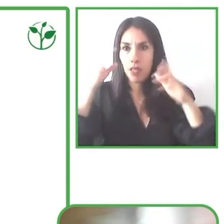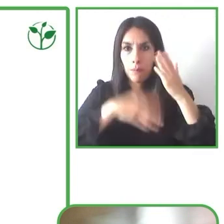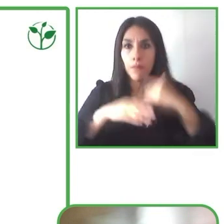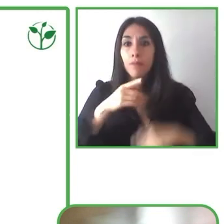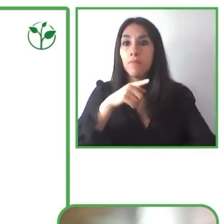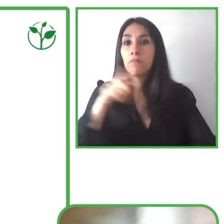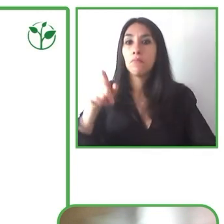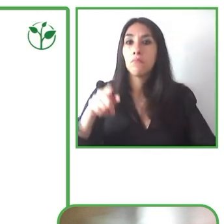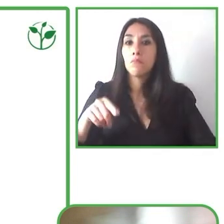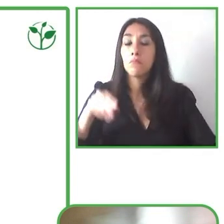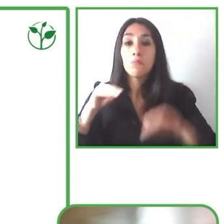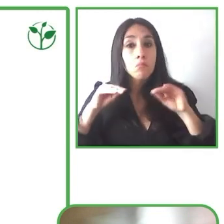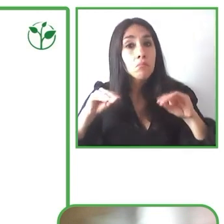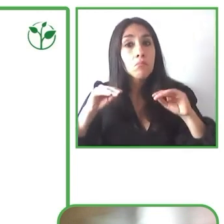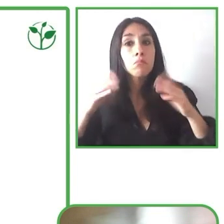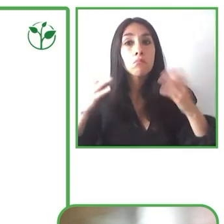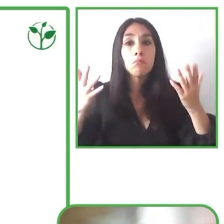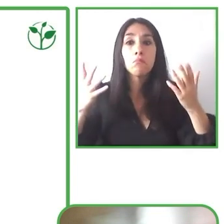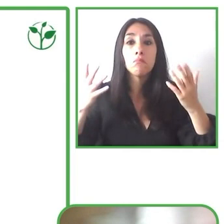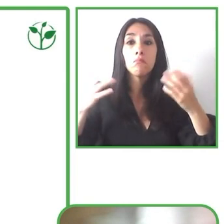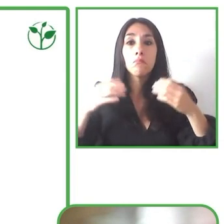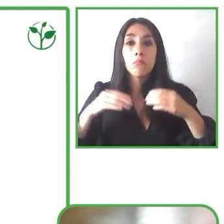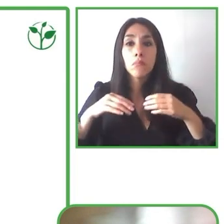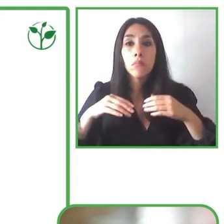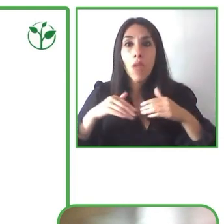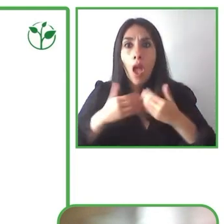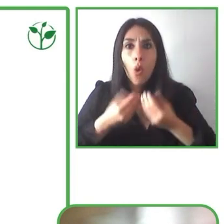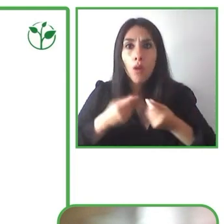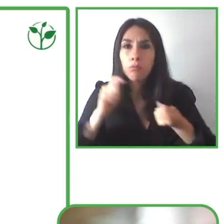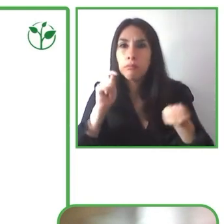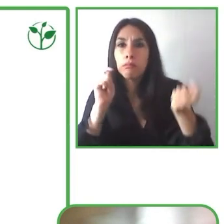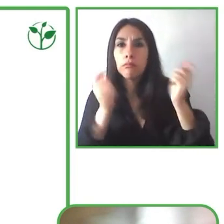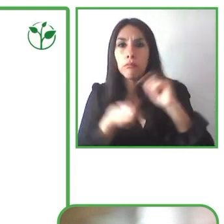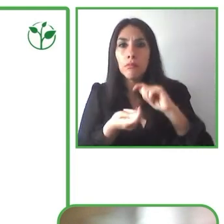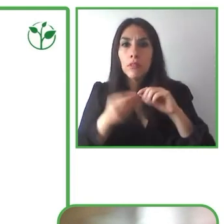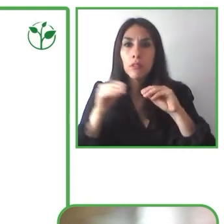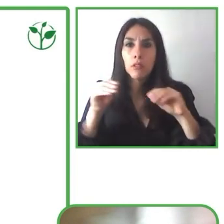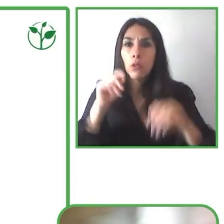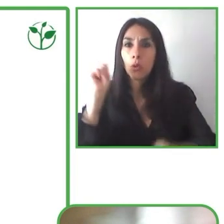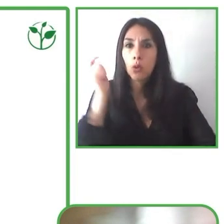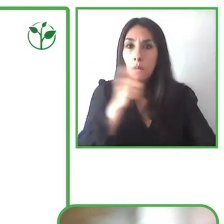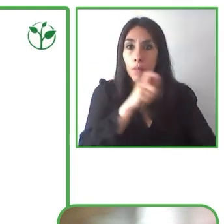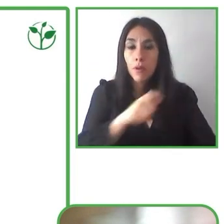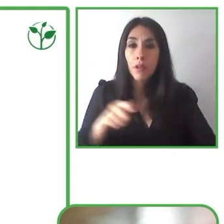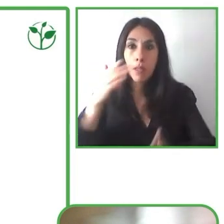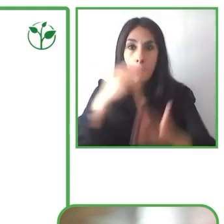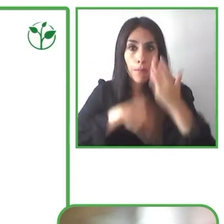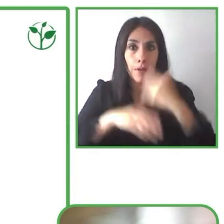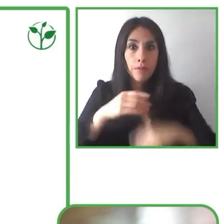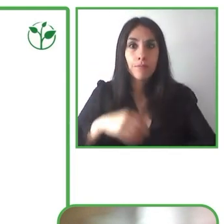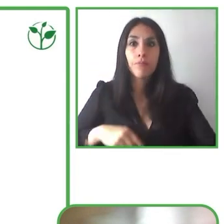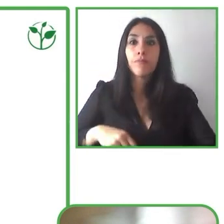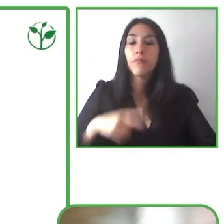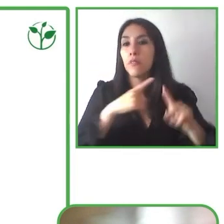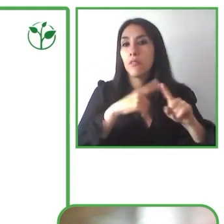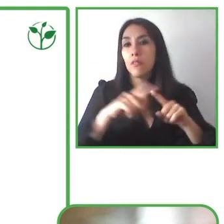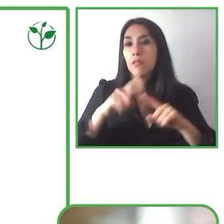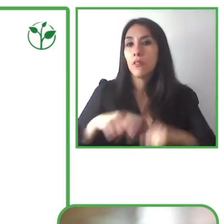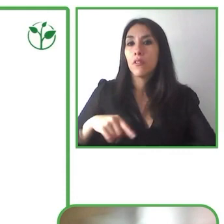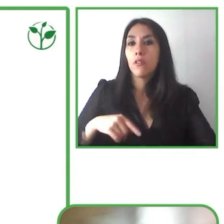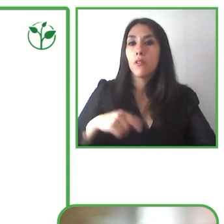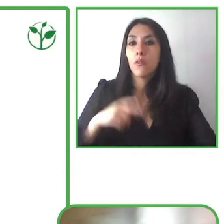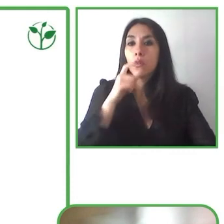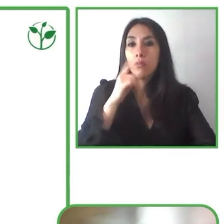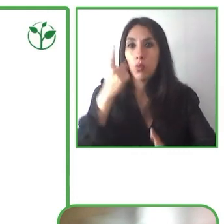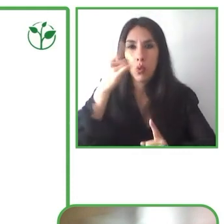alumnos. luego, además, en estas visitas guiadas y en los talleres ofrecemos también intérpretes de lengua de signos para aquellas personas sordas